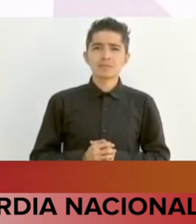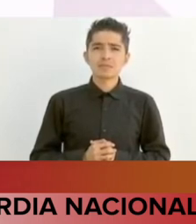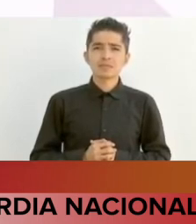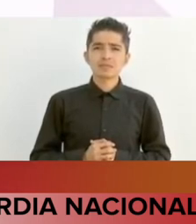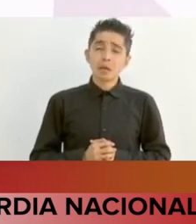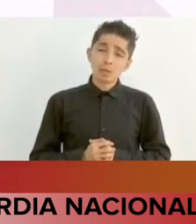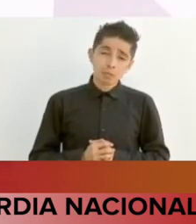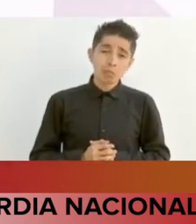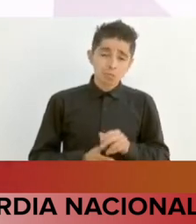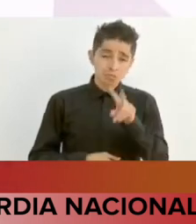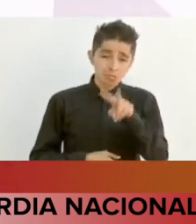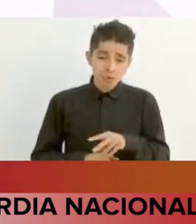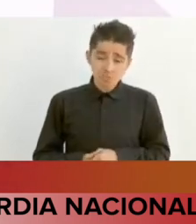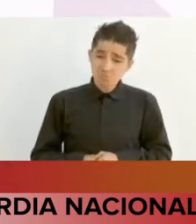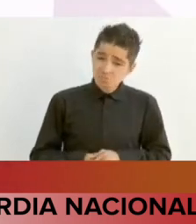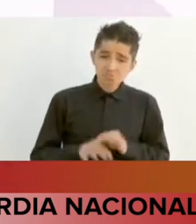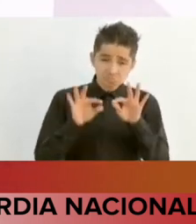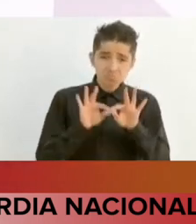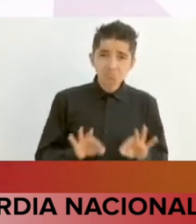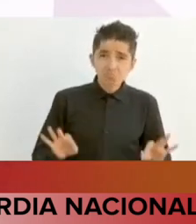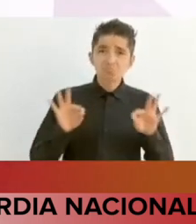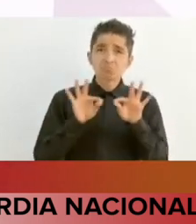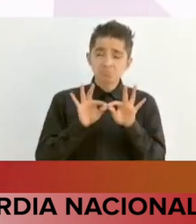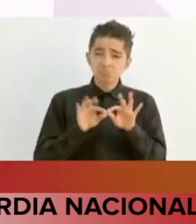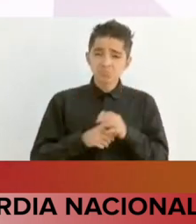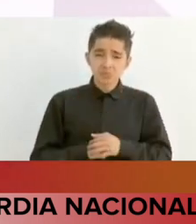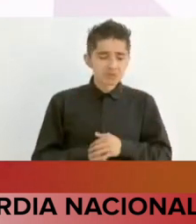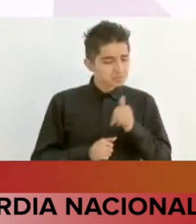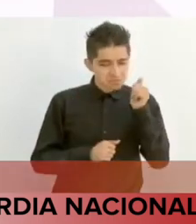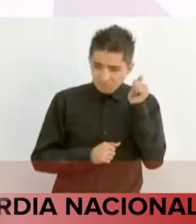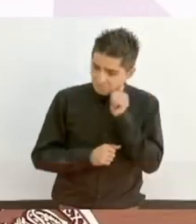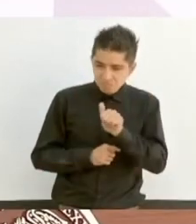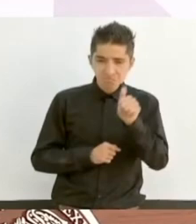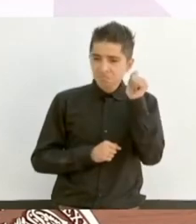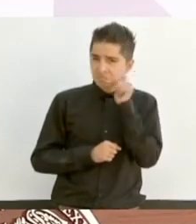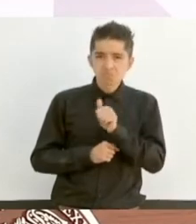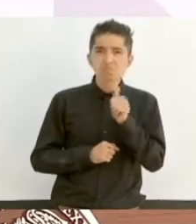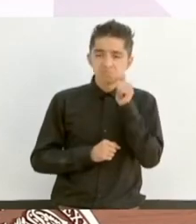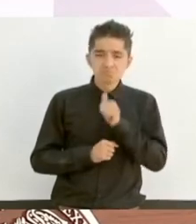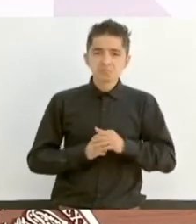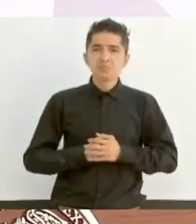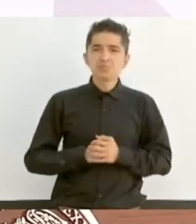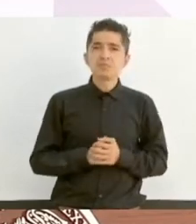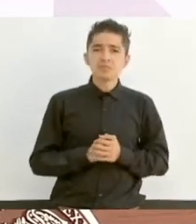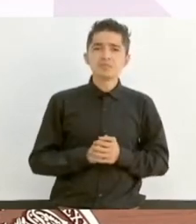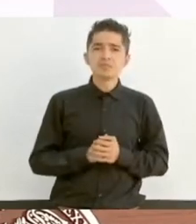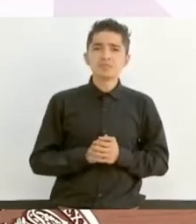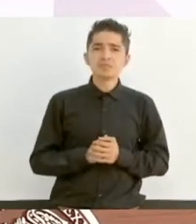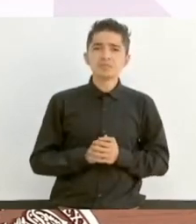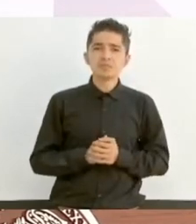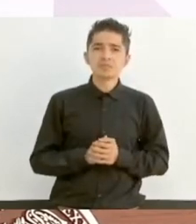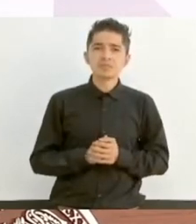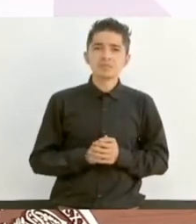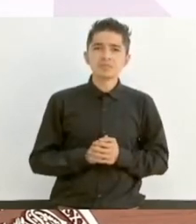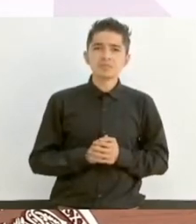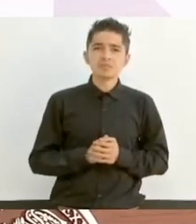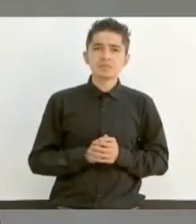muy importante, siempre será significativo